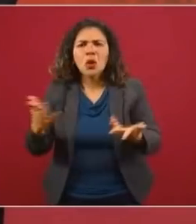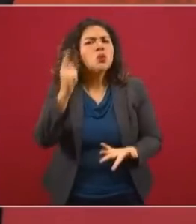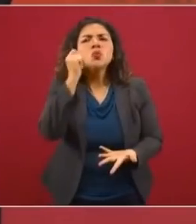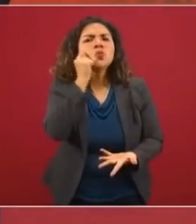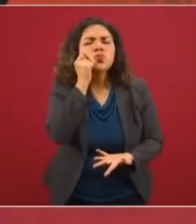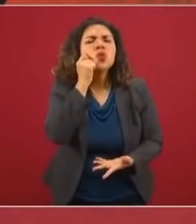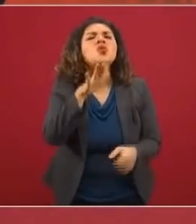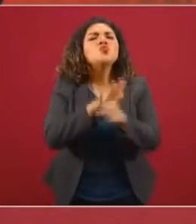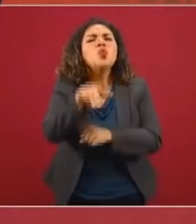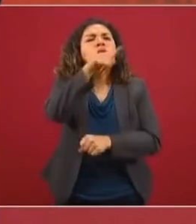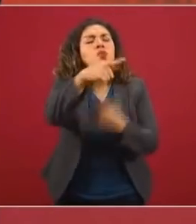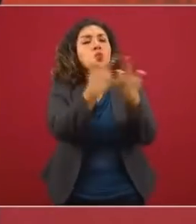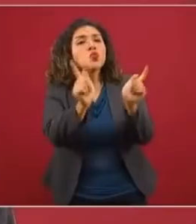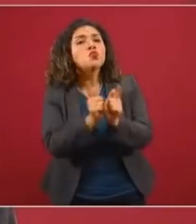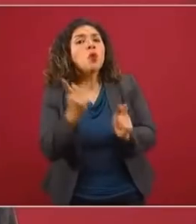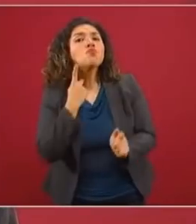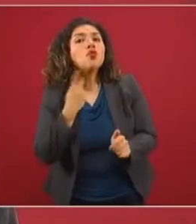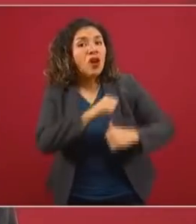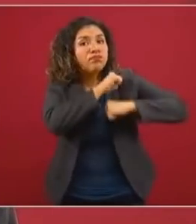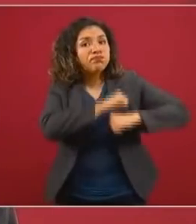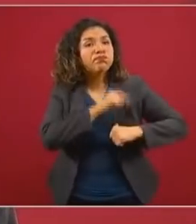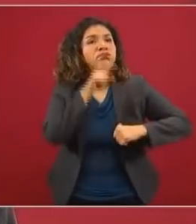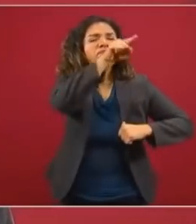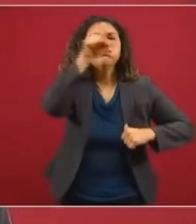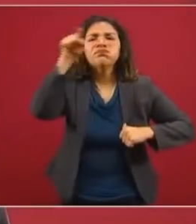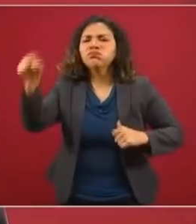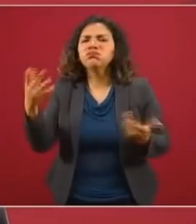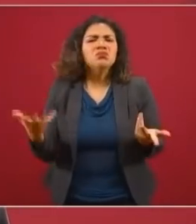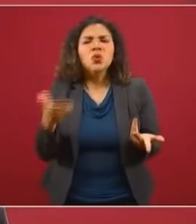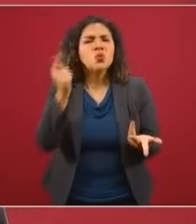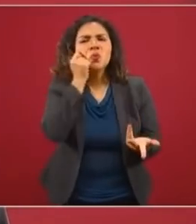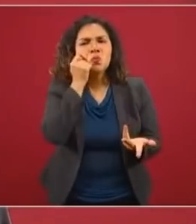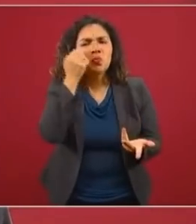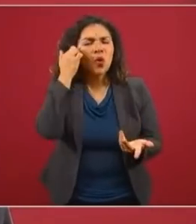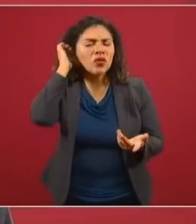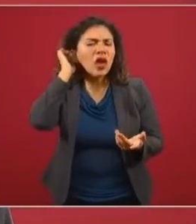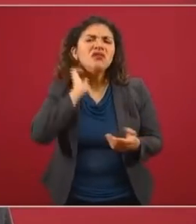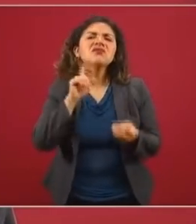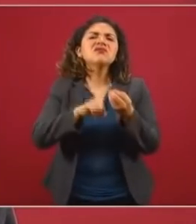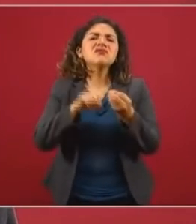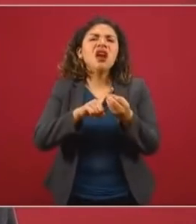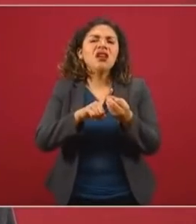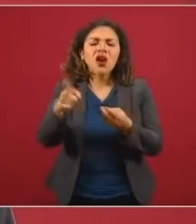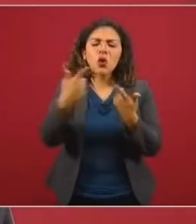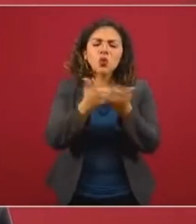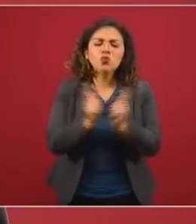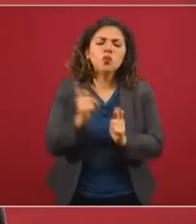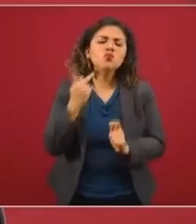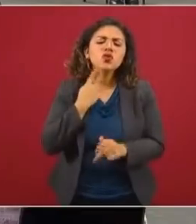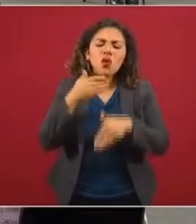independientemente de quién es el mandatario o mandataria y cuál es el partido político que representa.